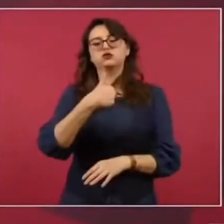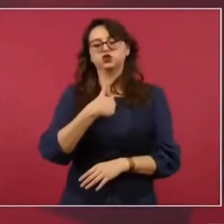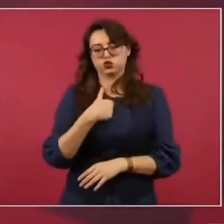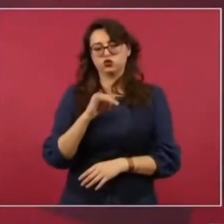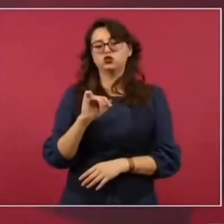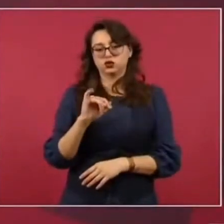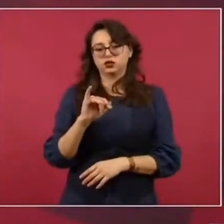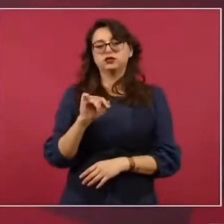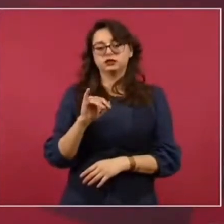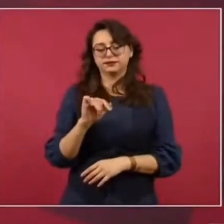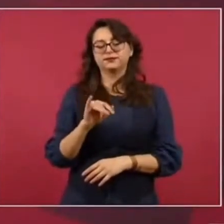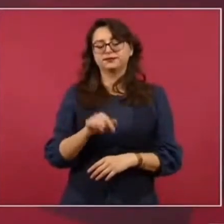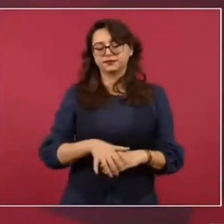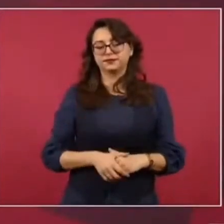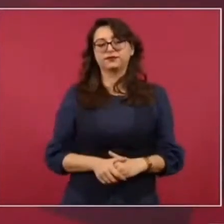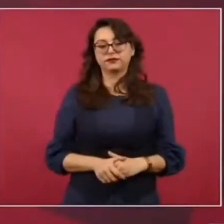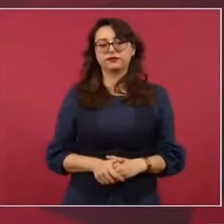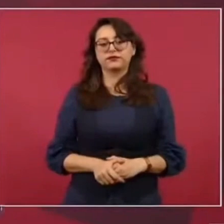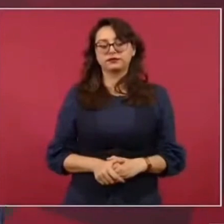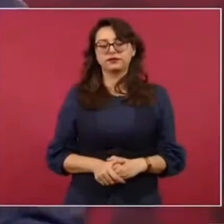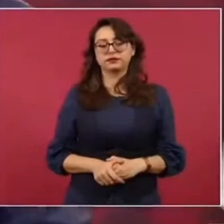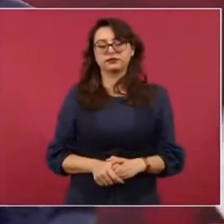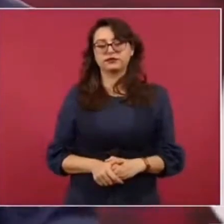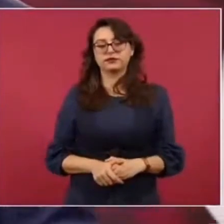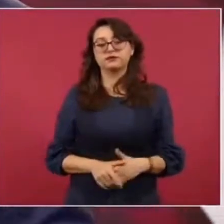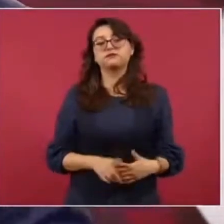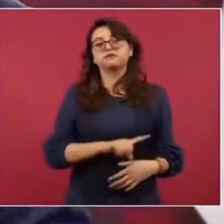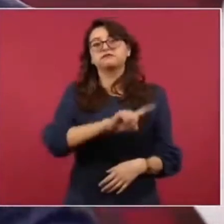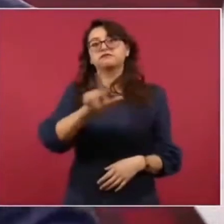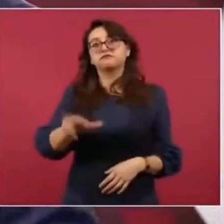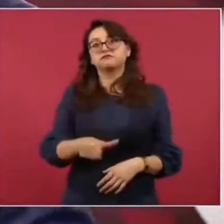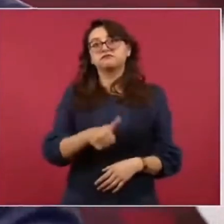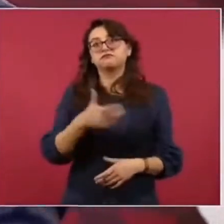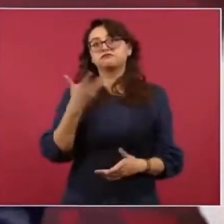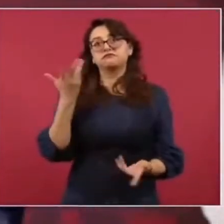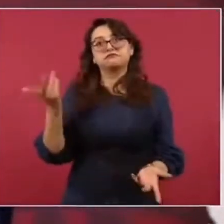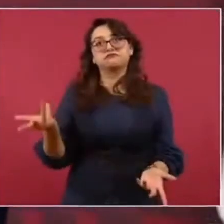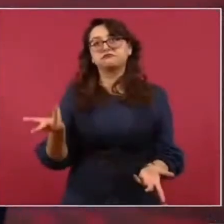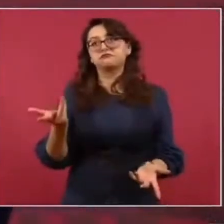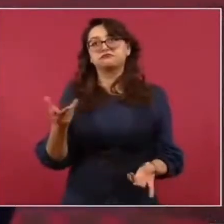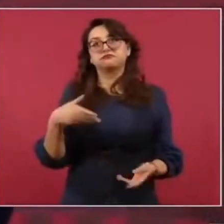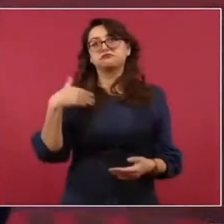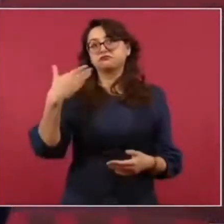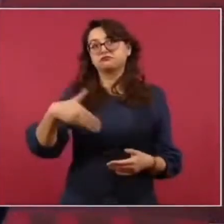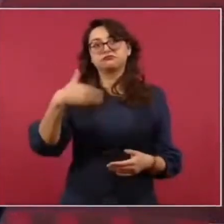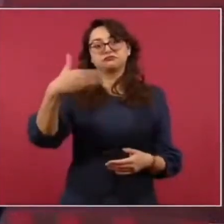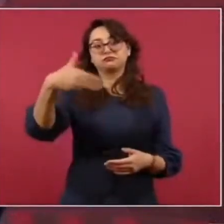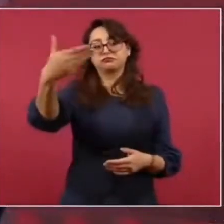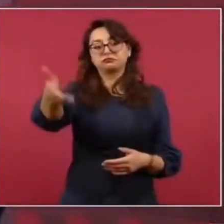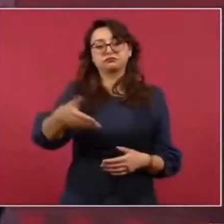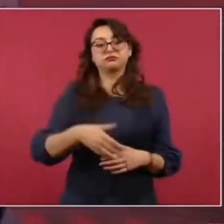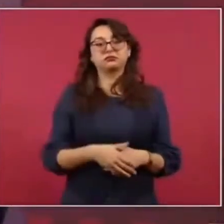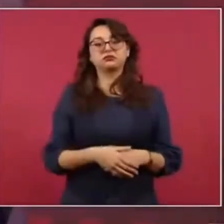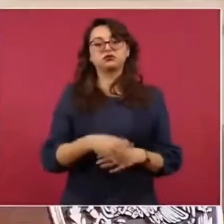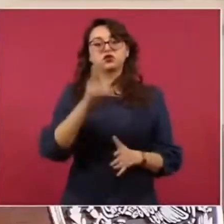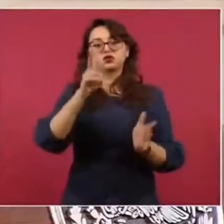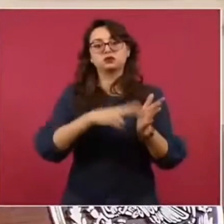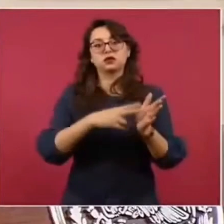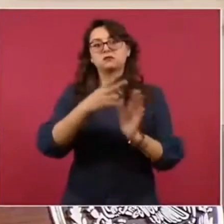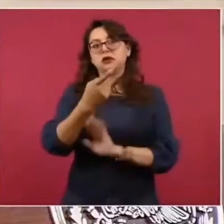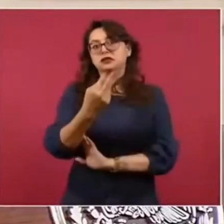eso se puede terminar pronto en 2025,